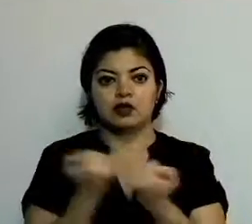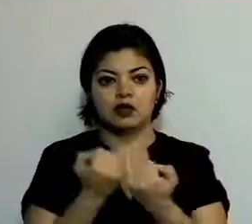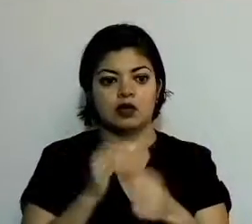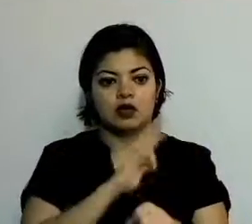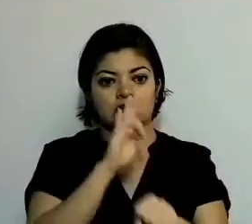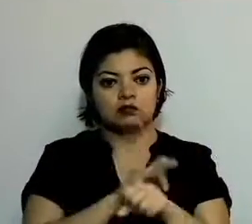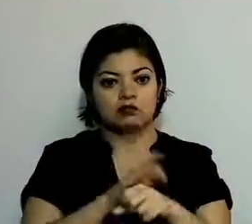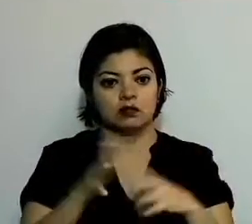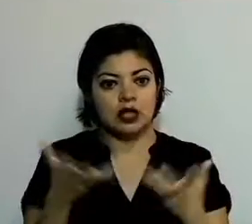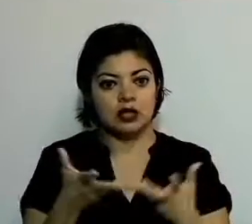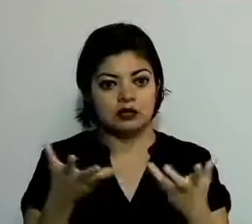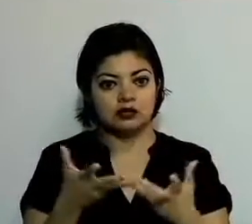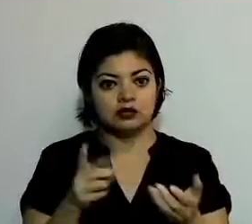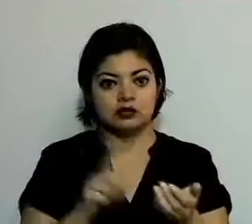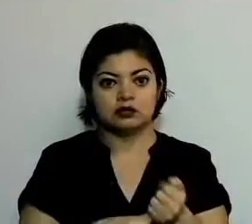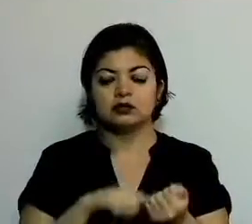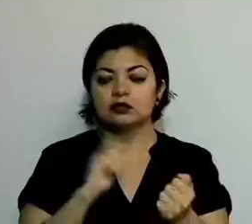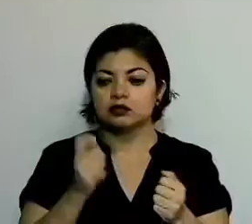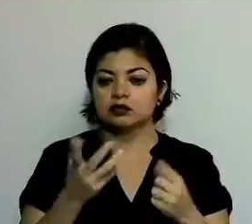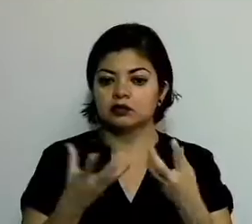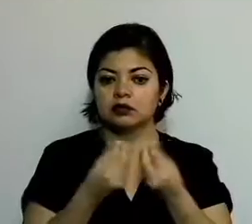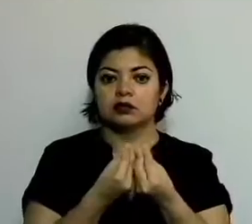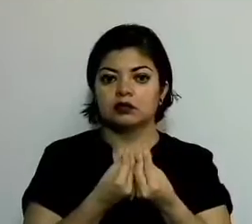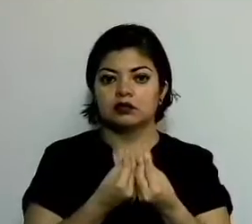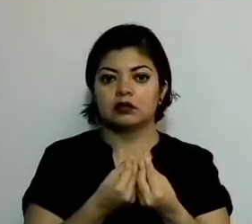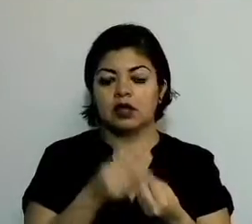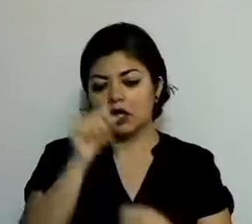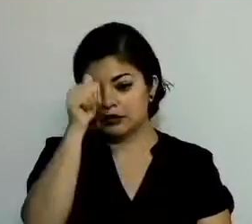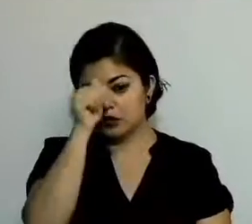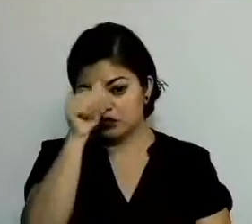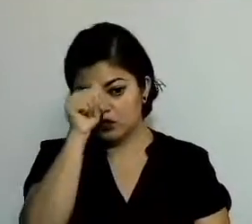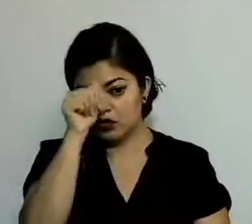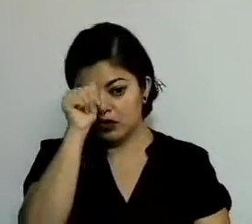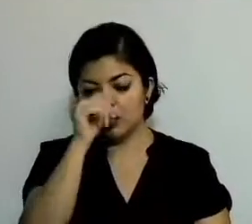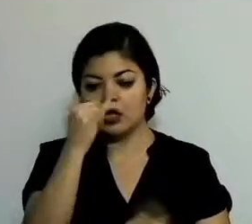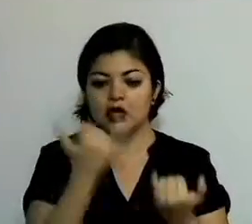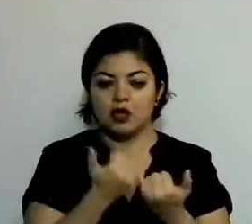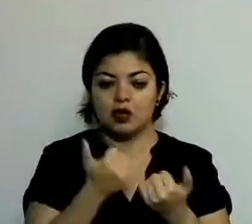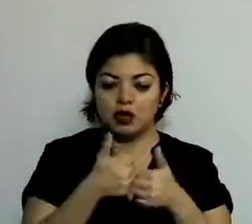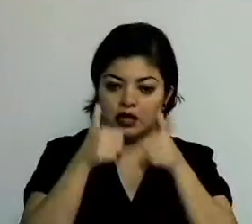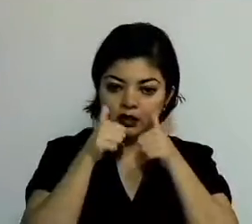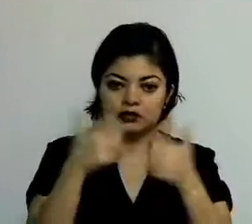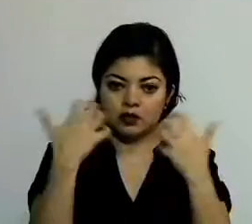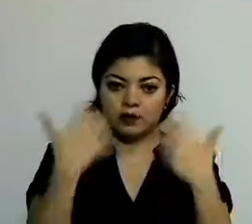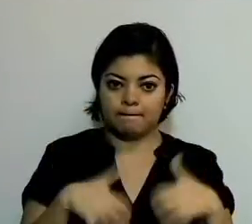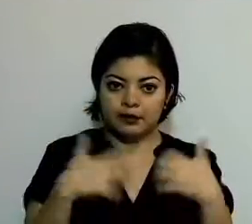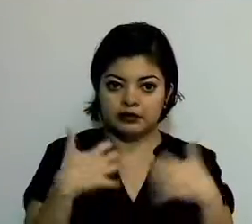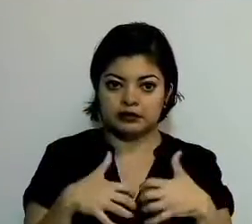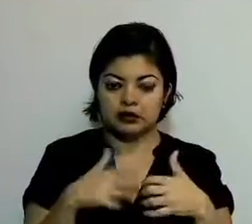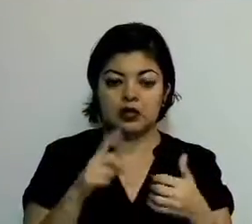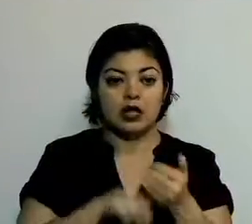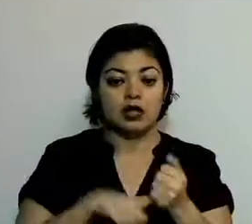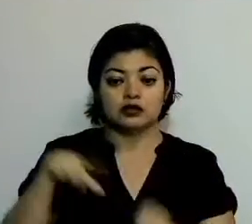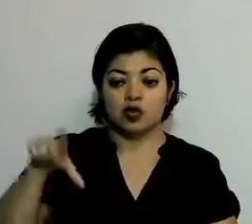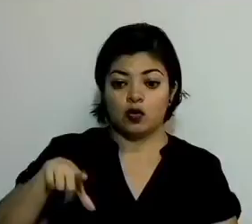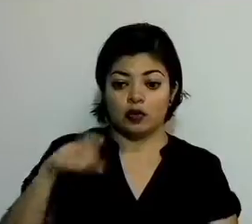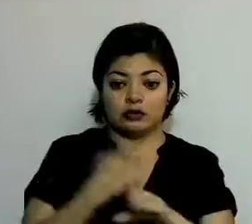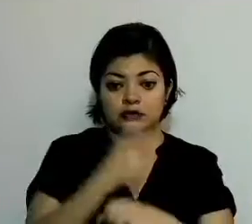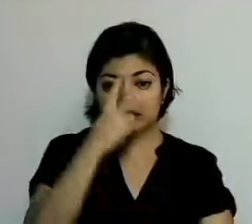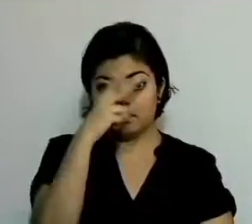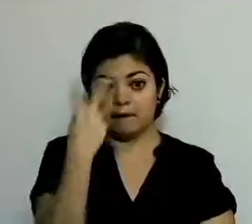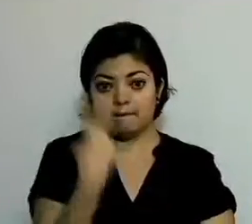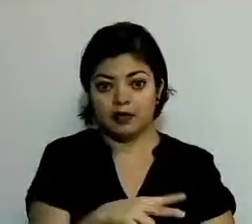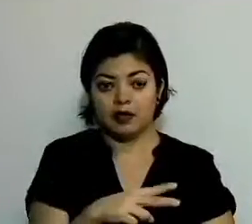acciones de acompañamiento, asesoría y atención empresarial, de modo que el gobierno del Estado de México